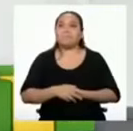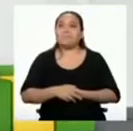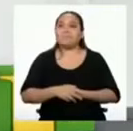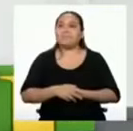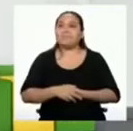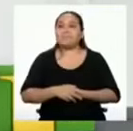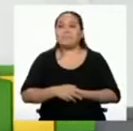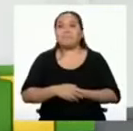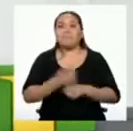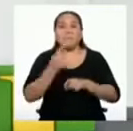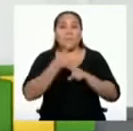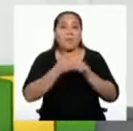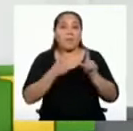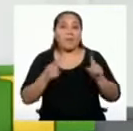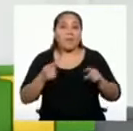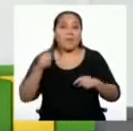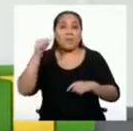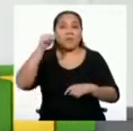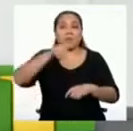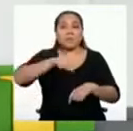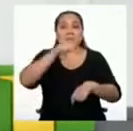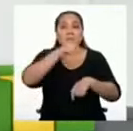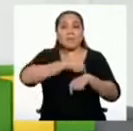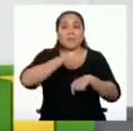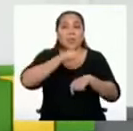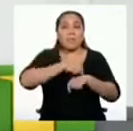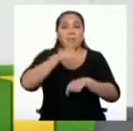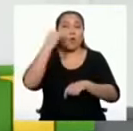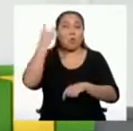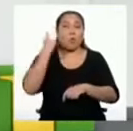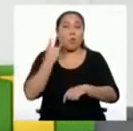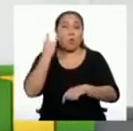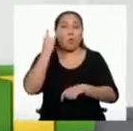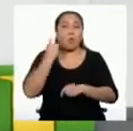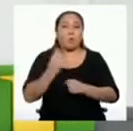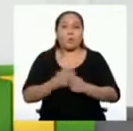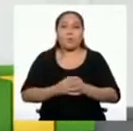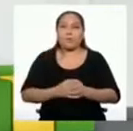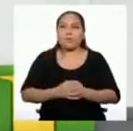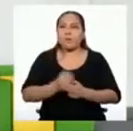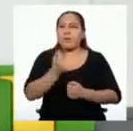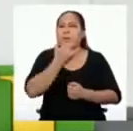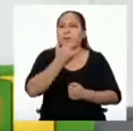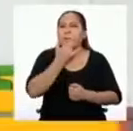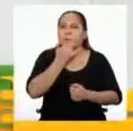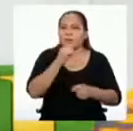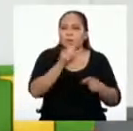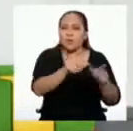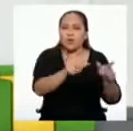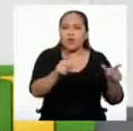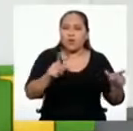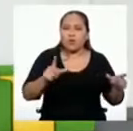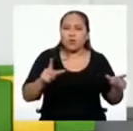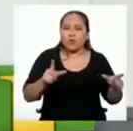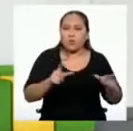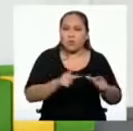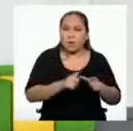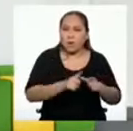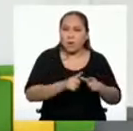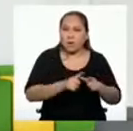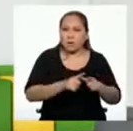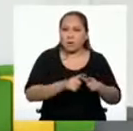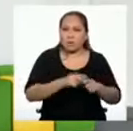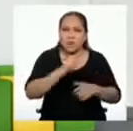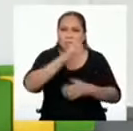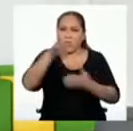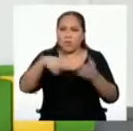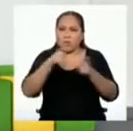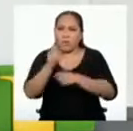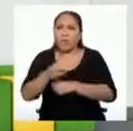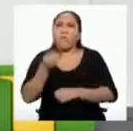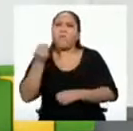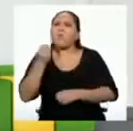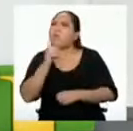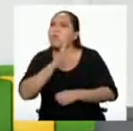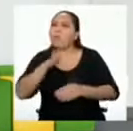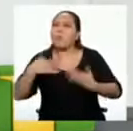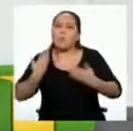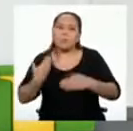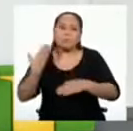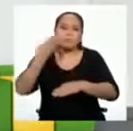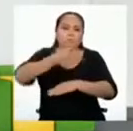Y sin embargo, en este estado de emergencia, ¿qué sucede con el espacio público? ¿Por qué no podemos circular